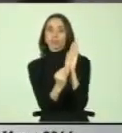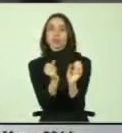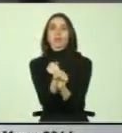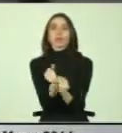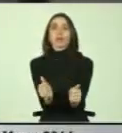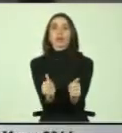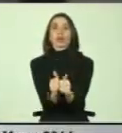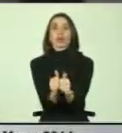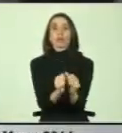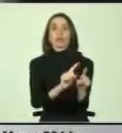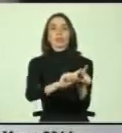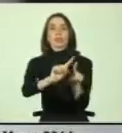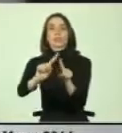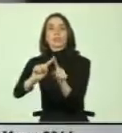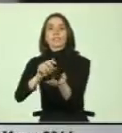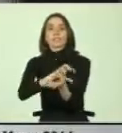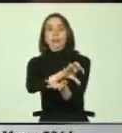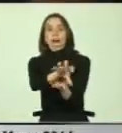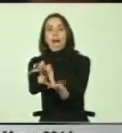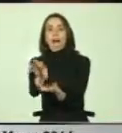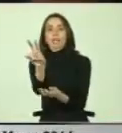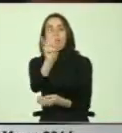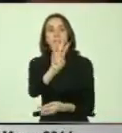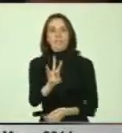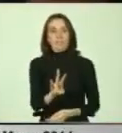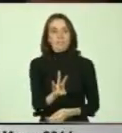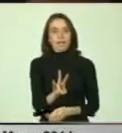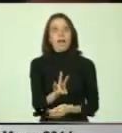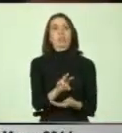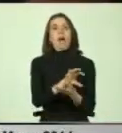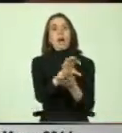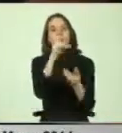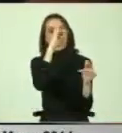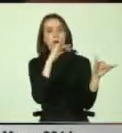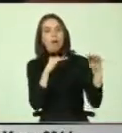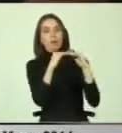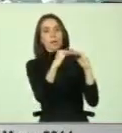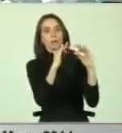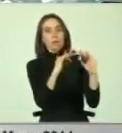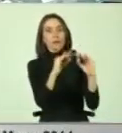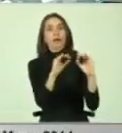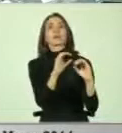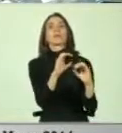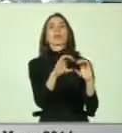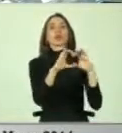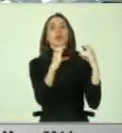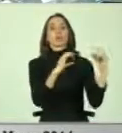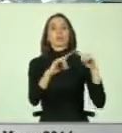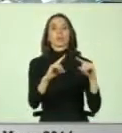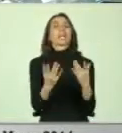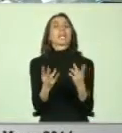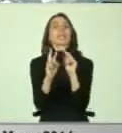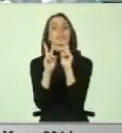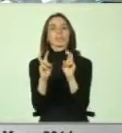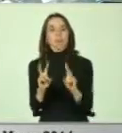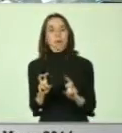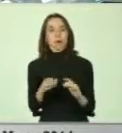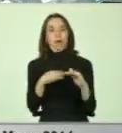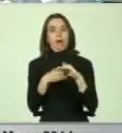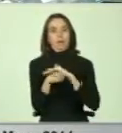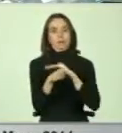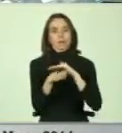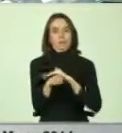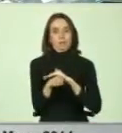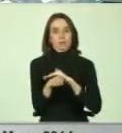conjunto con las diversas áreas de Nathalie, con sus áreas homólogas de la Corporación Administrativa. ¿En qué temas? En temas de accesibilidad.